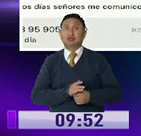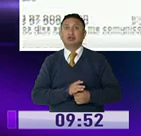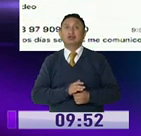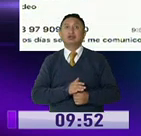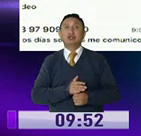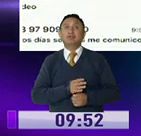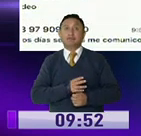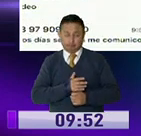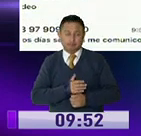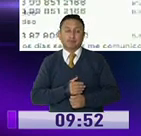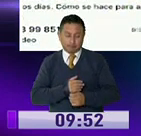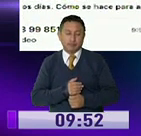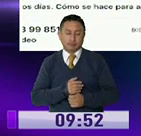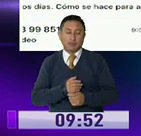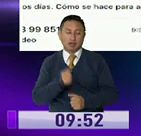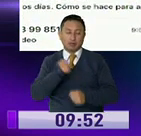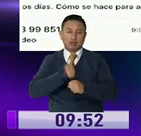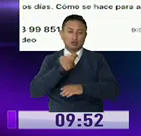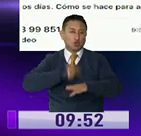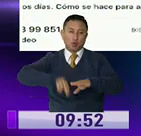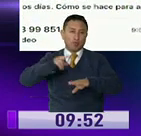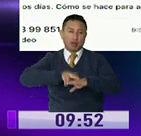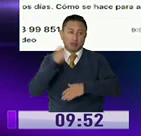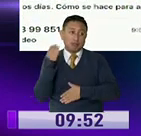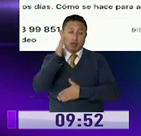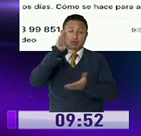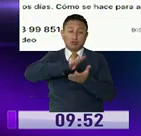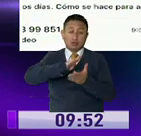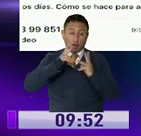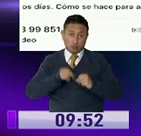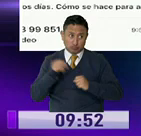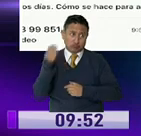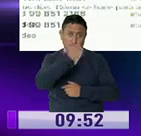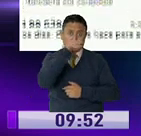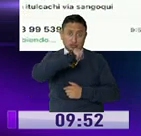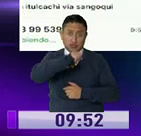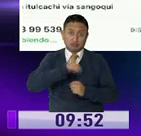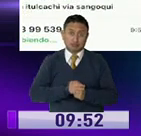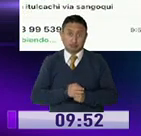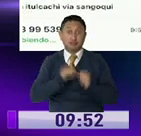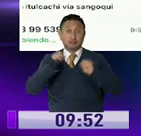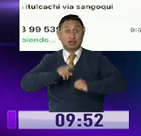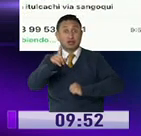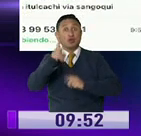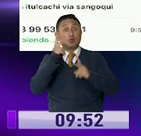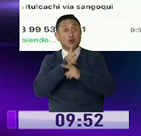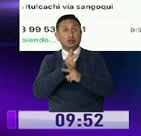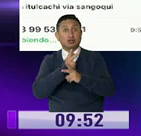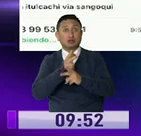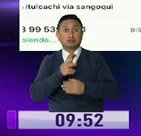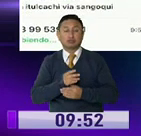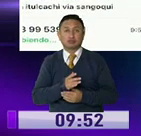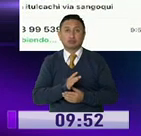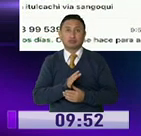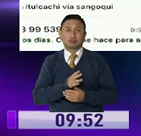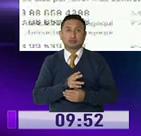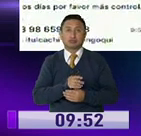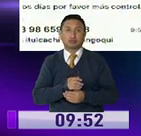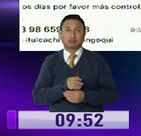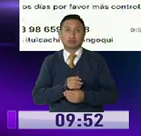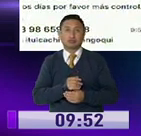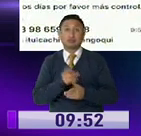vacunas. ¿Está trabajando normalmente? Está trabajando normalmente, así que puede llevarlo, ¿no? Salga con su... Con la cita.